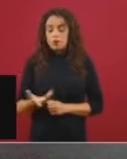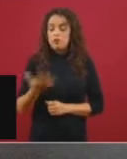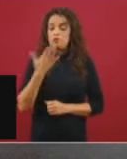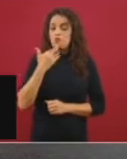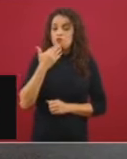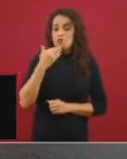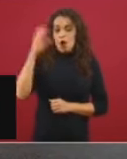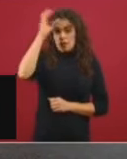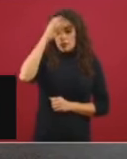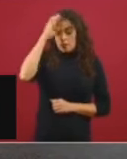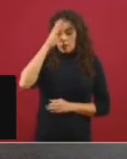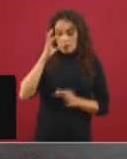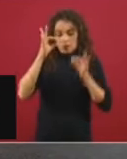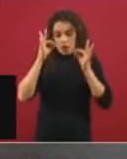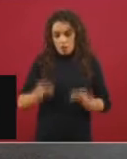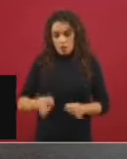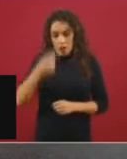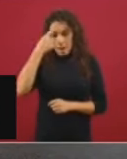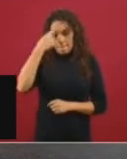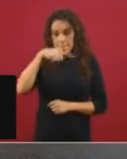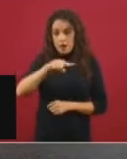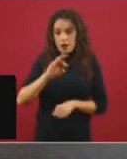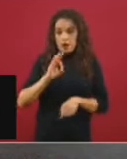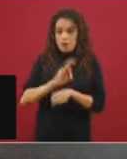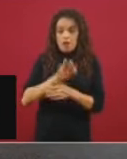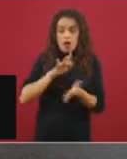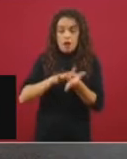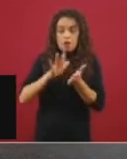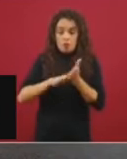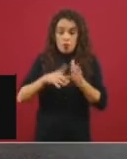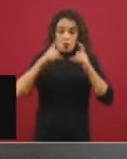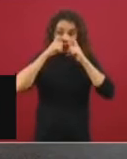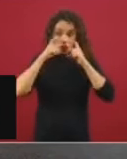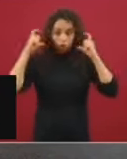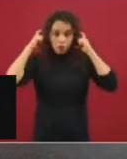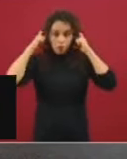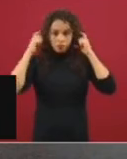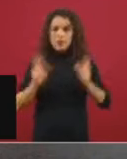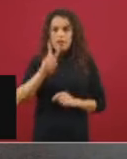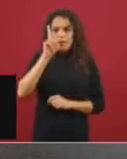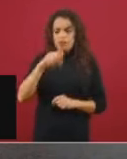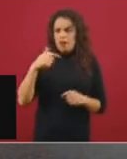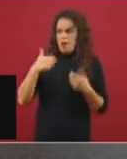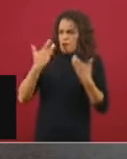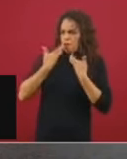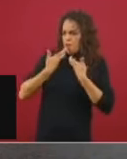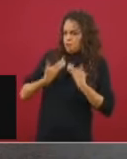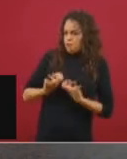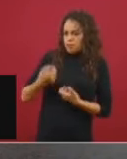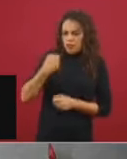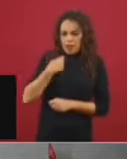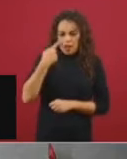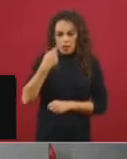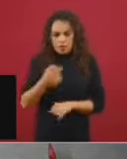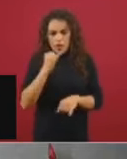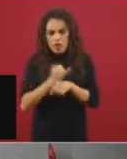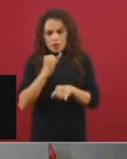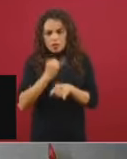como un apoyo en este asunto de la epidemia, la verdad es que me sorprendí y busqué en internet un apoyo y traigo aquí